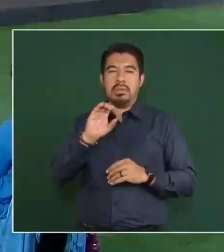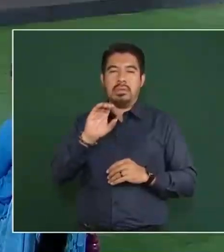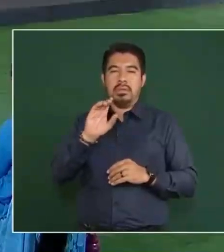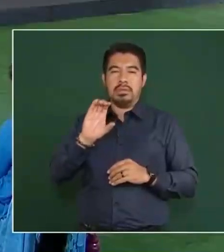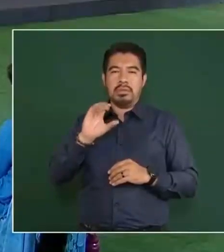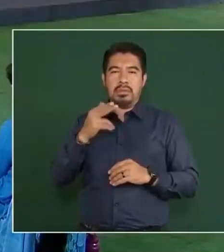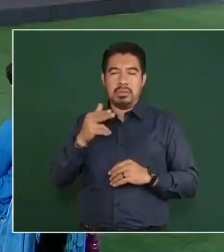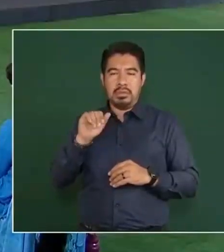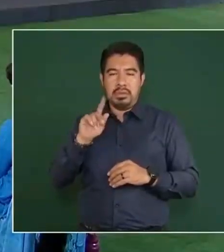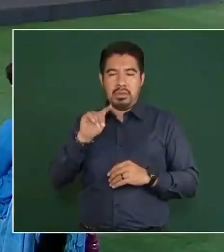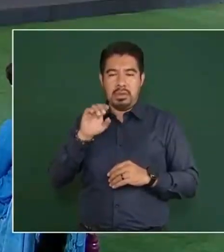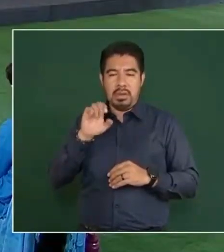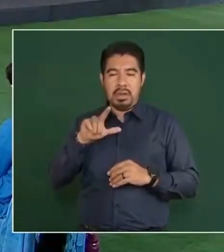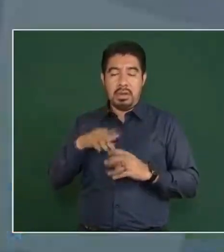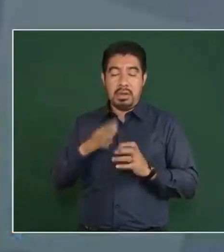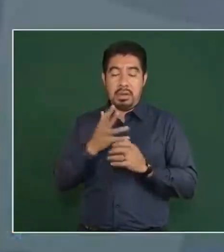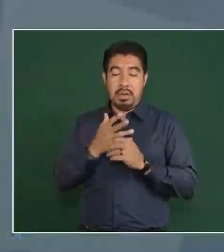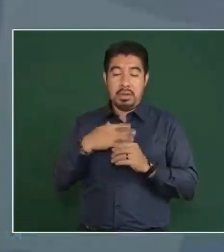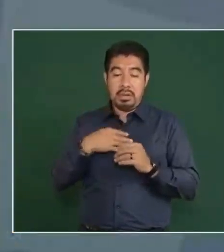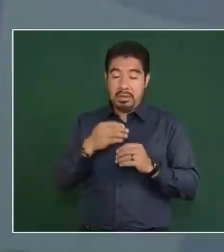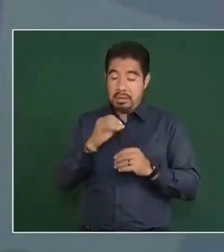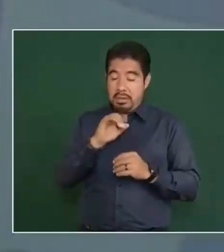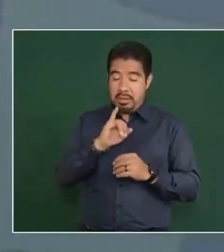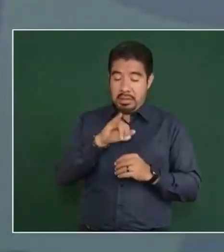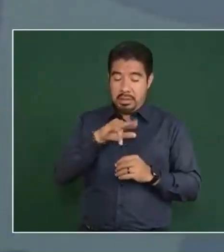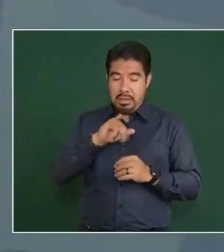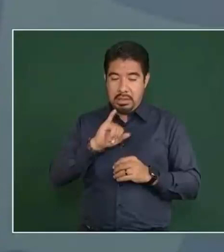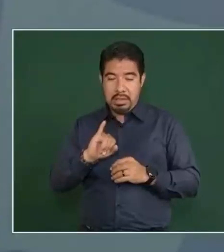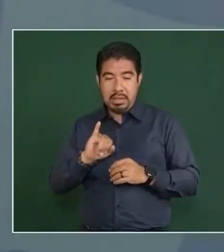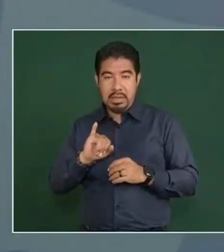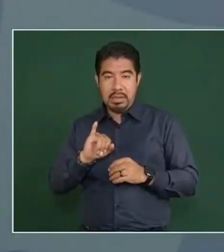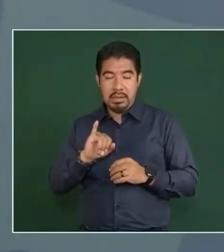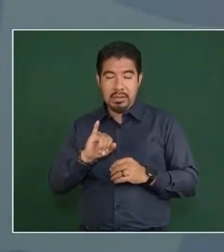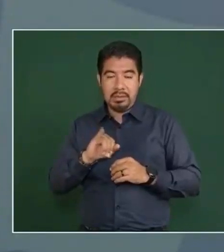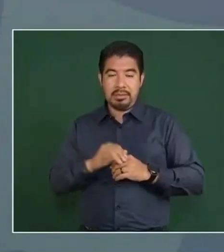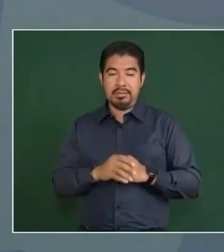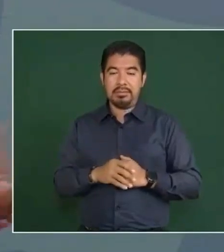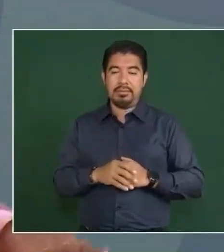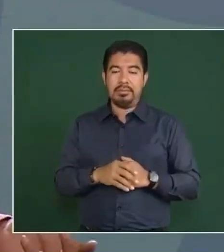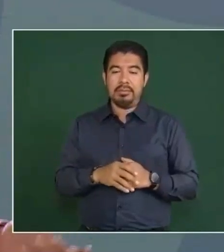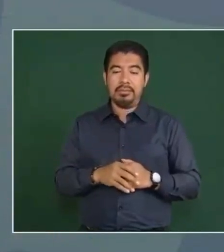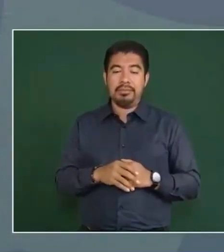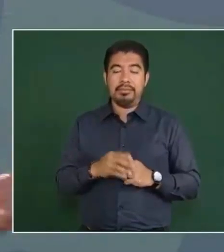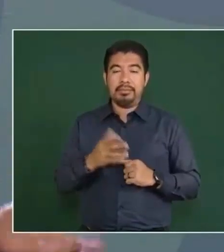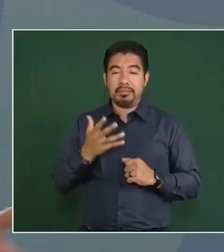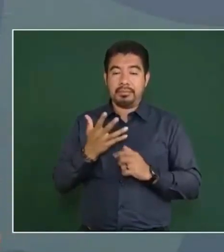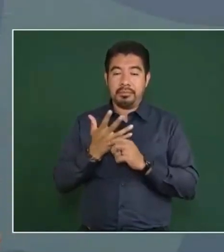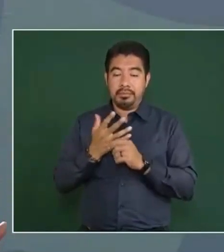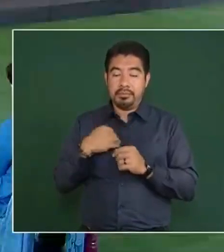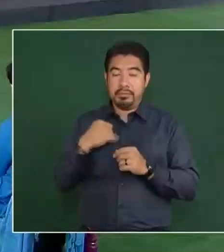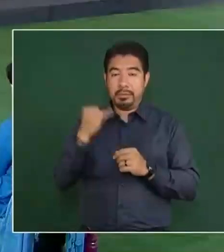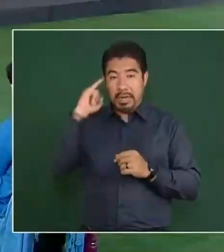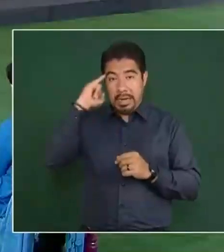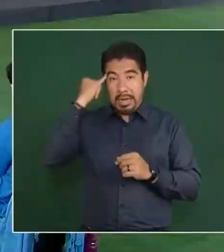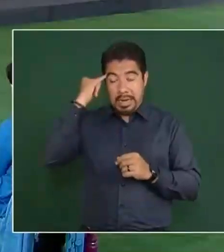Natmat, antropólogo, a crear el INI y fue a hablar con el gobernador, le dijo,